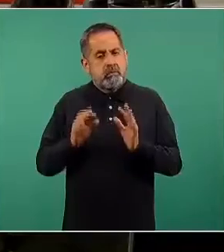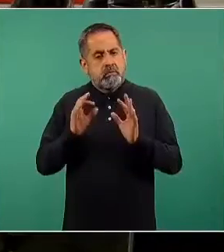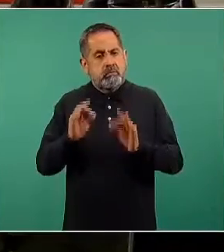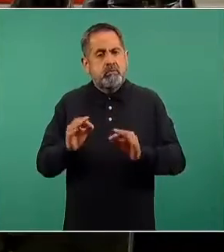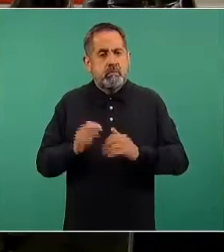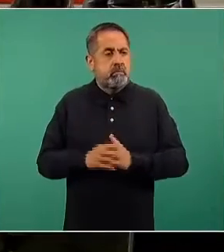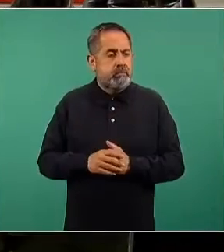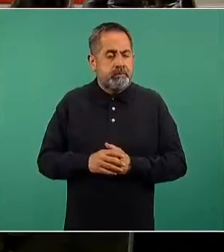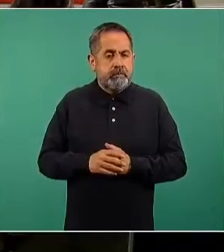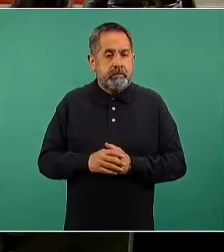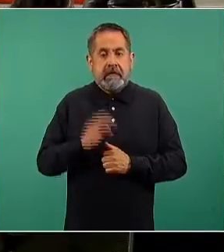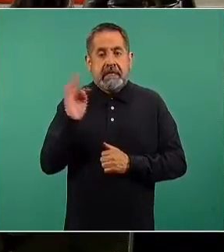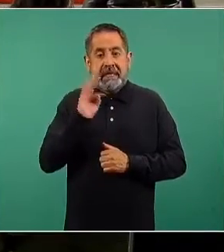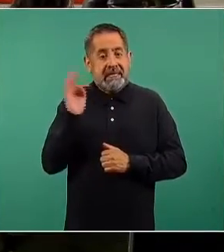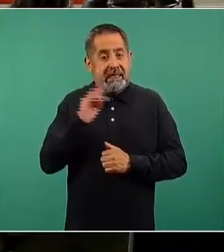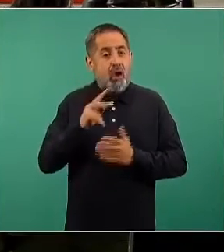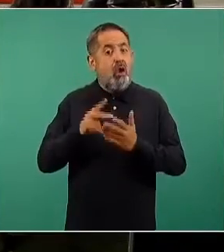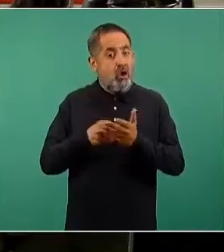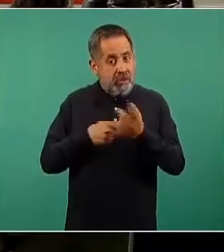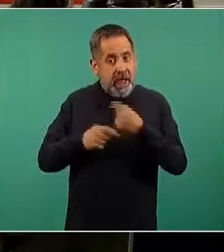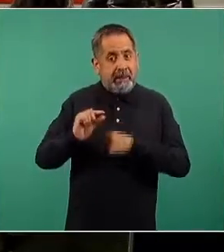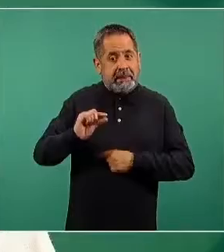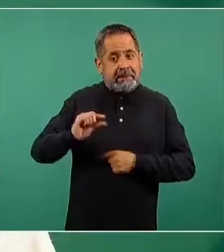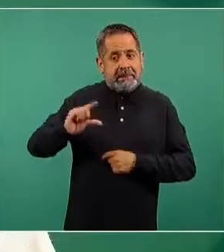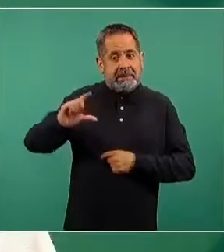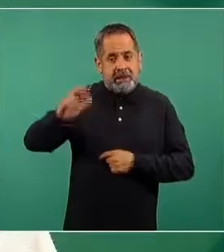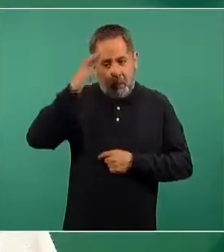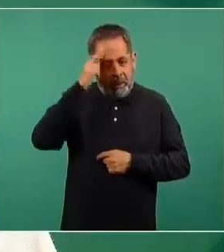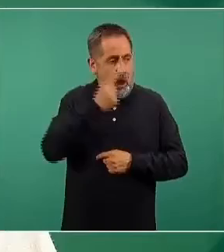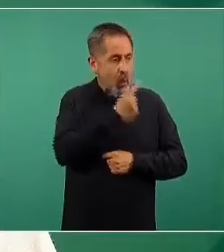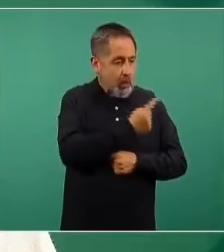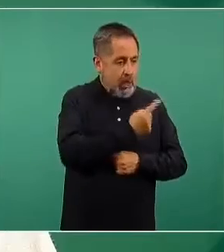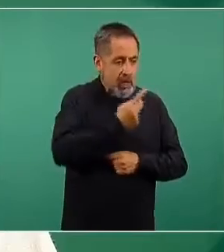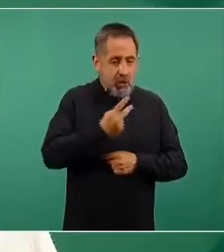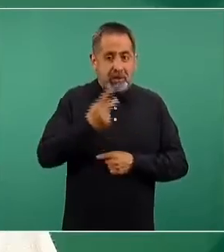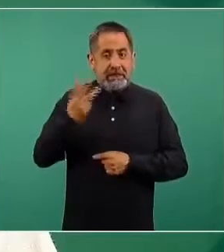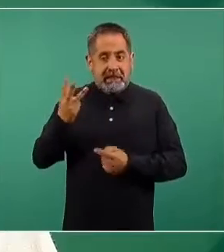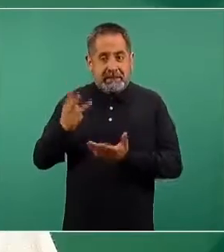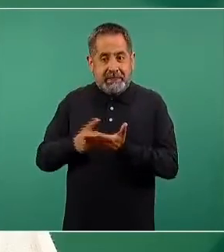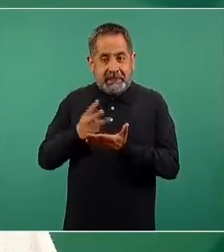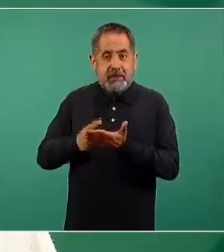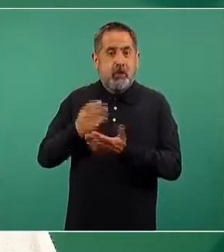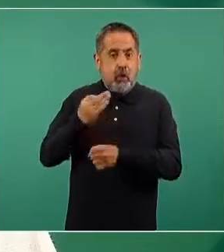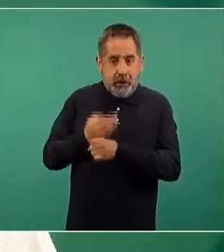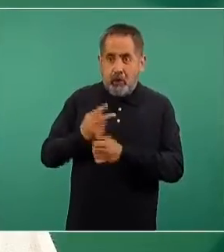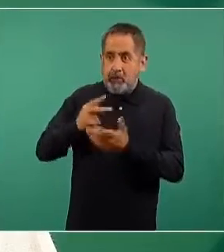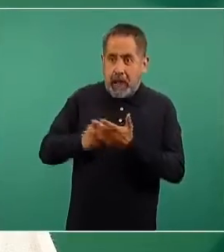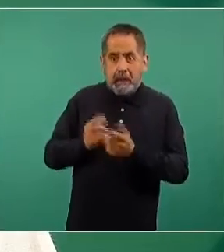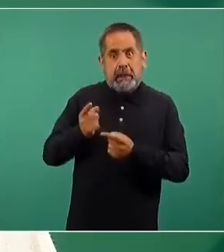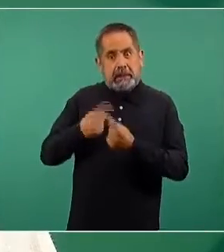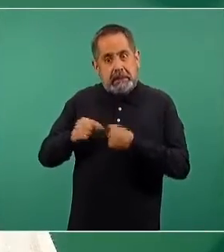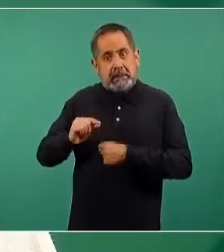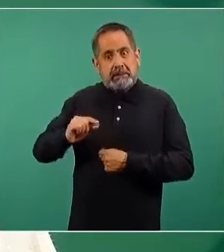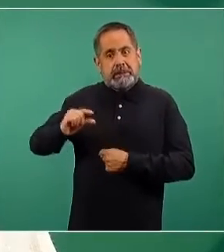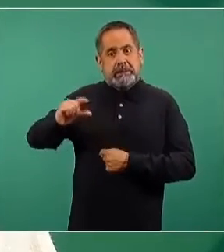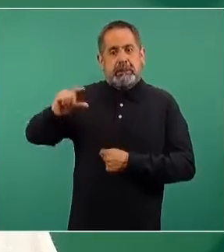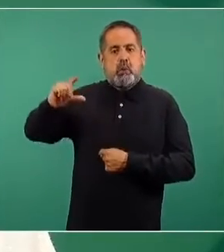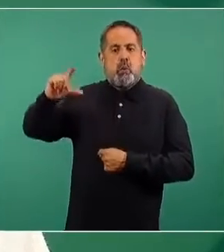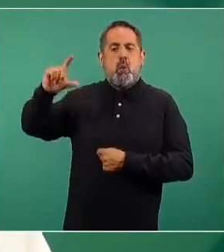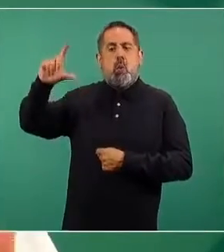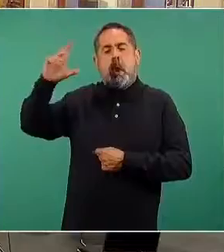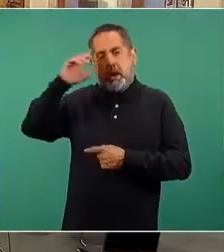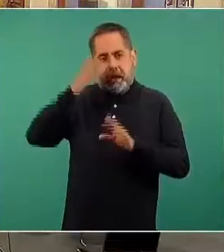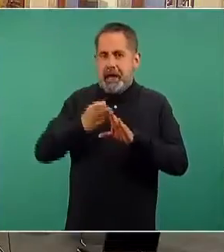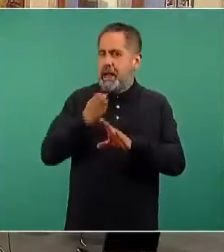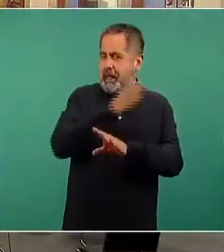el momento de una posible tercera ola, esto lo hemos venido señalando desde antes de la Semana Mayor, y consideramos